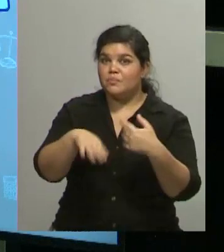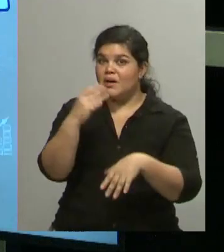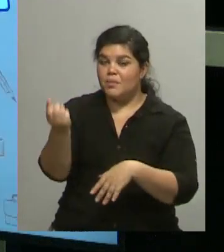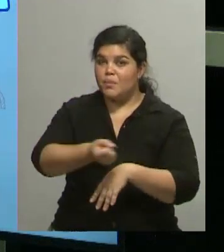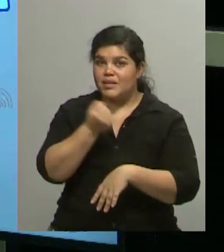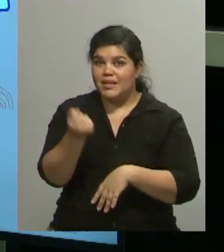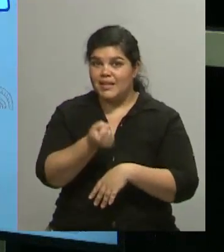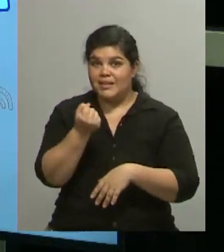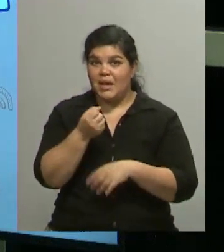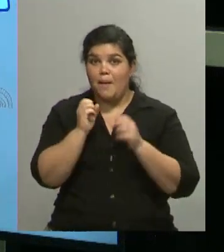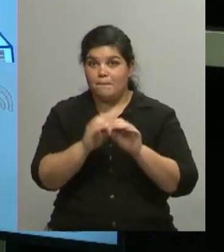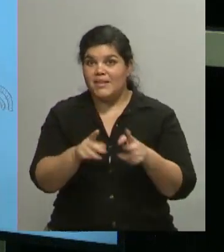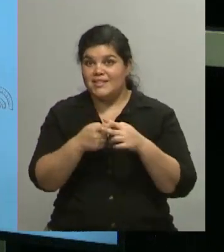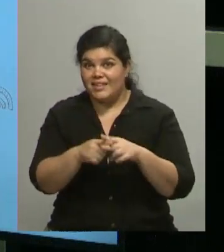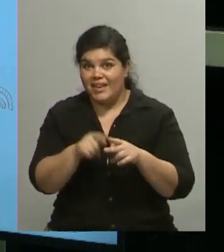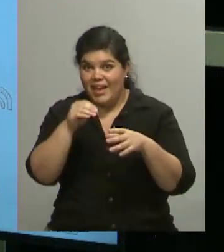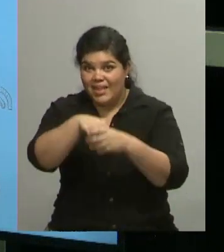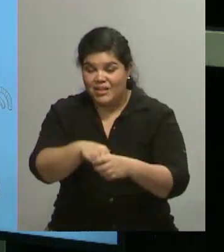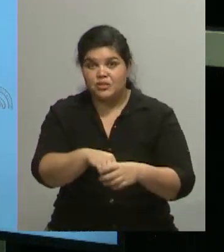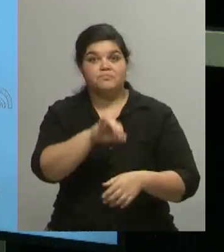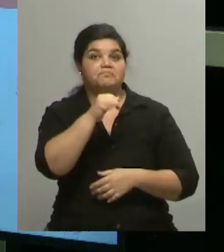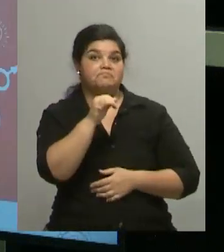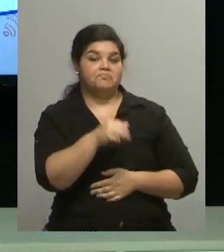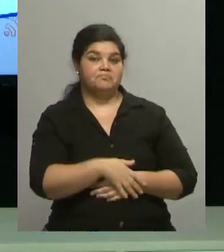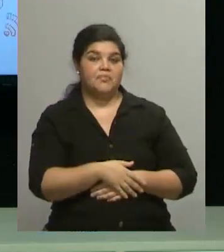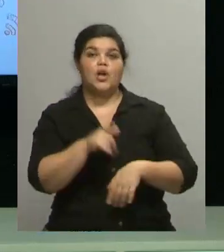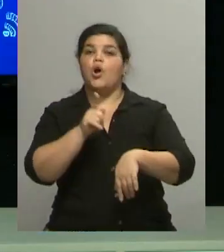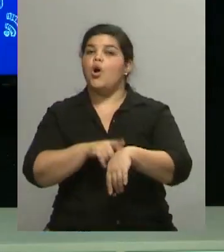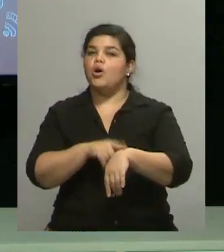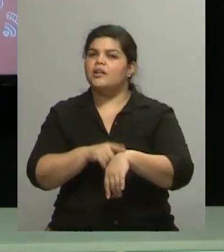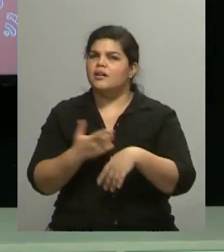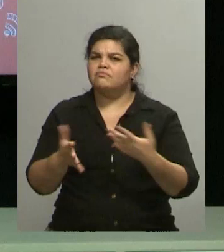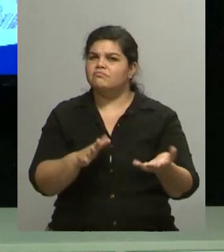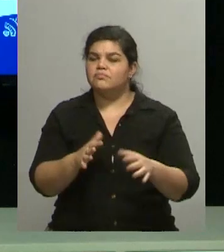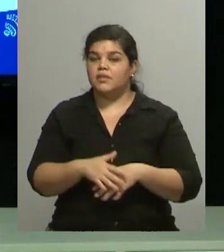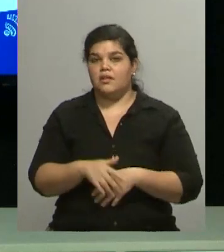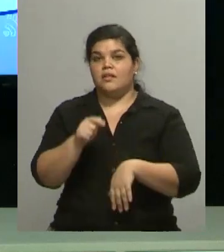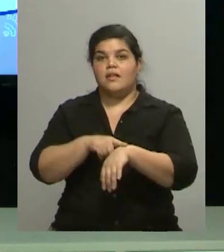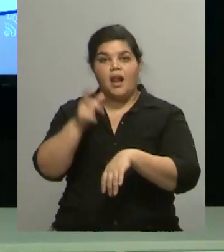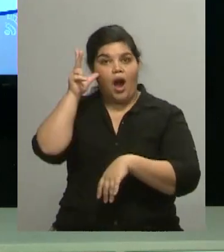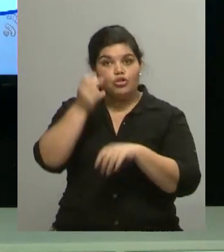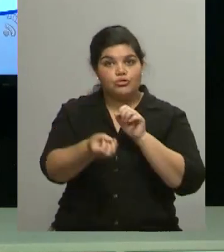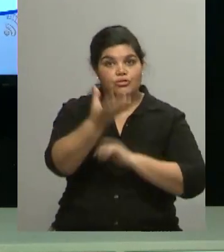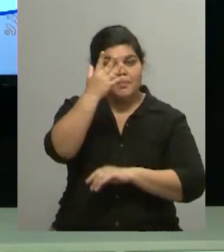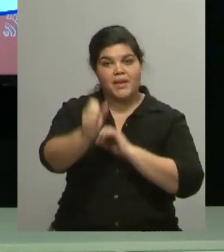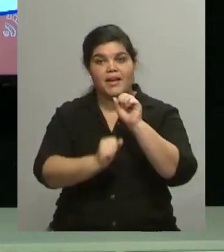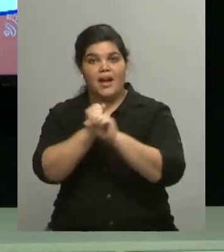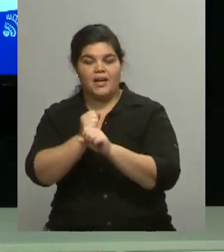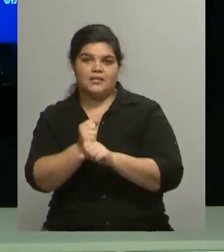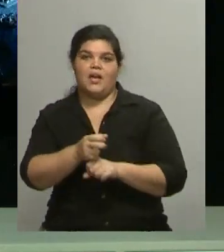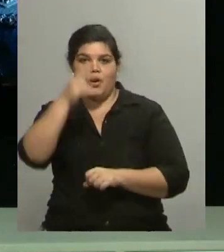talleres. Horarios en los cuales todo el día, me imagino. Sí, estamos desde las 8 de la mañana hasta las 21.